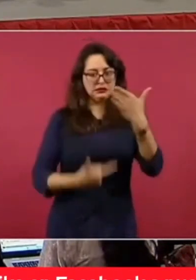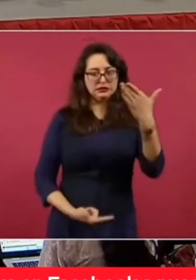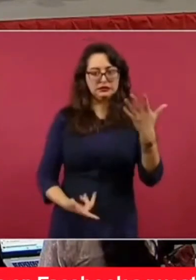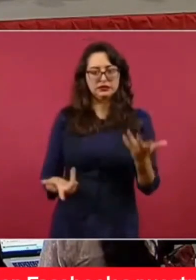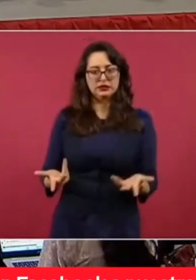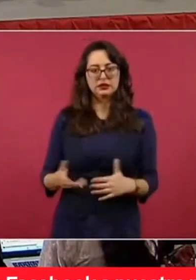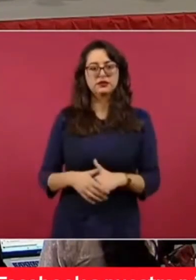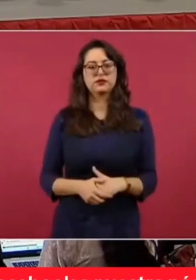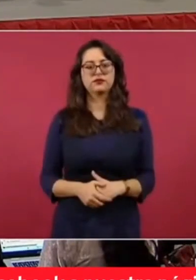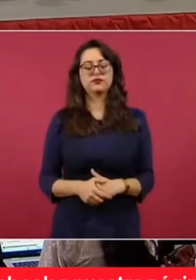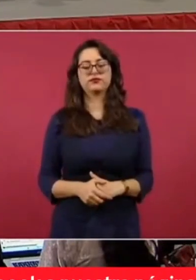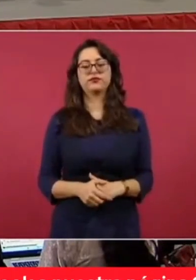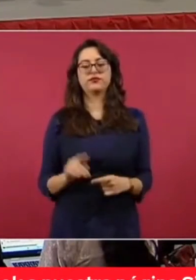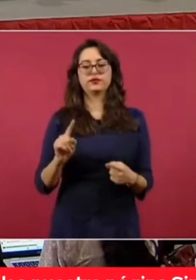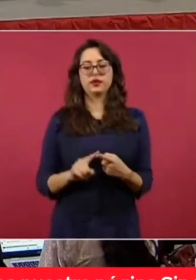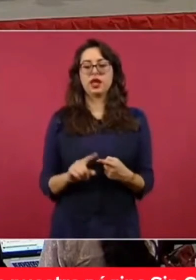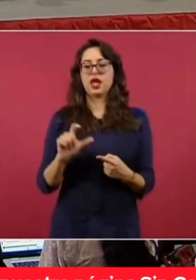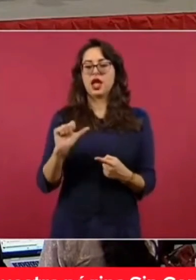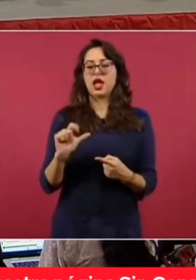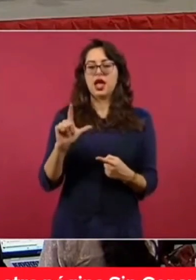Alejandro Martín